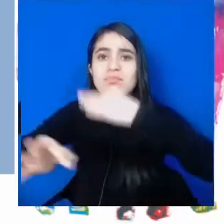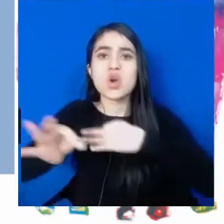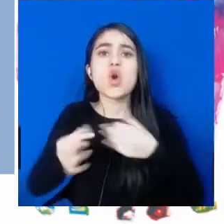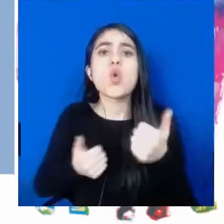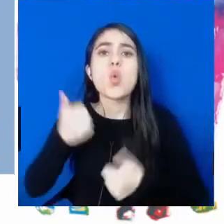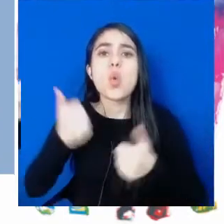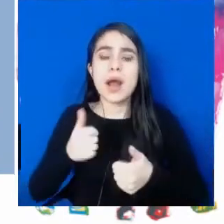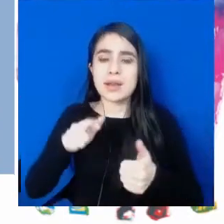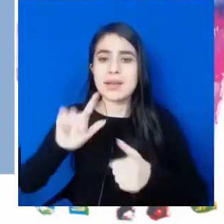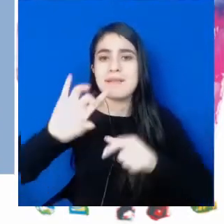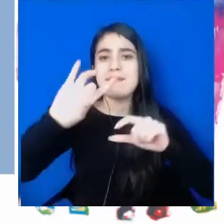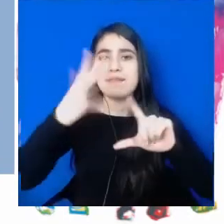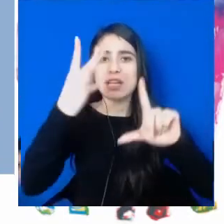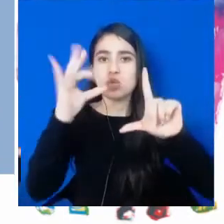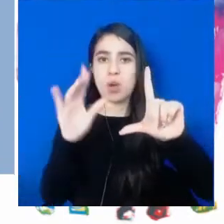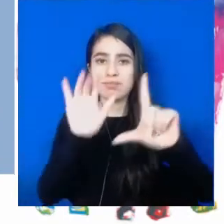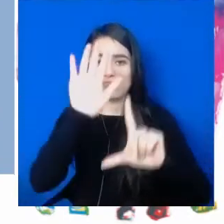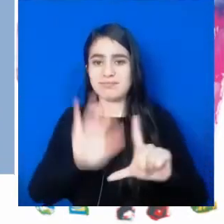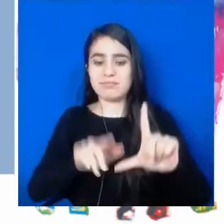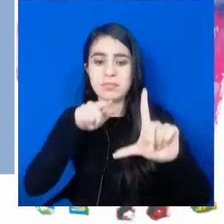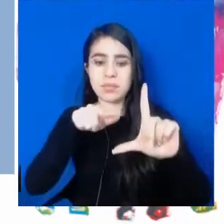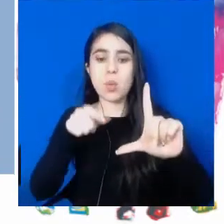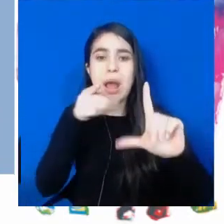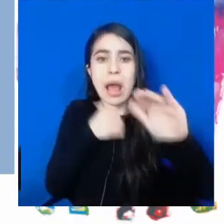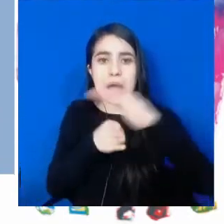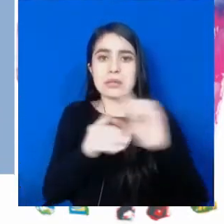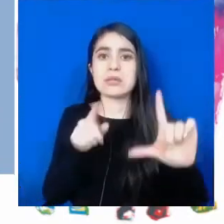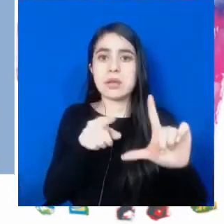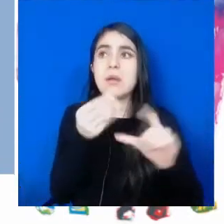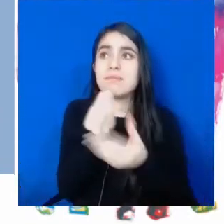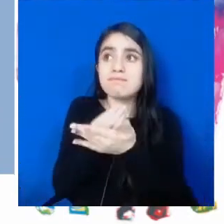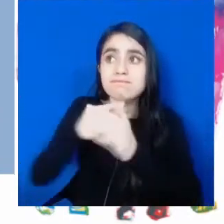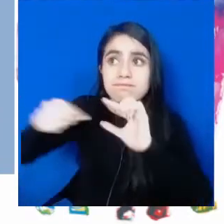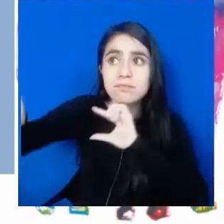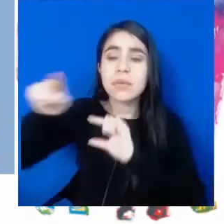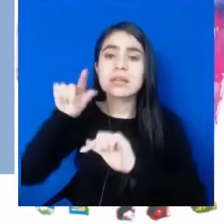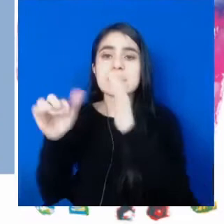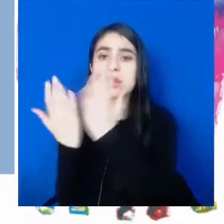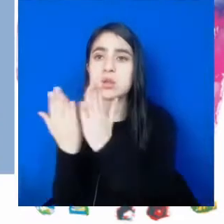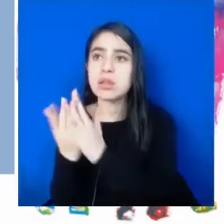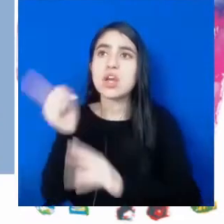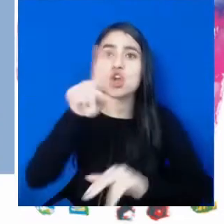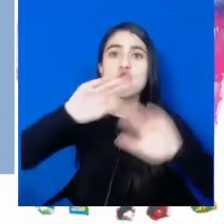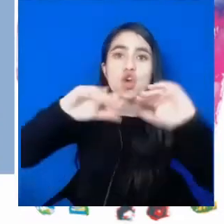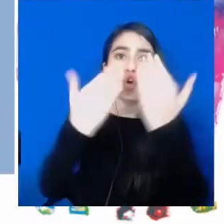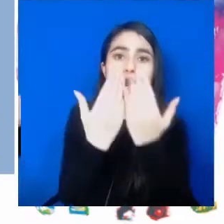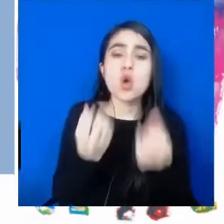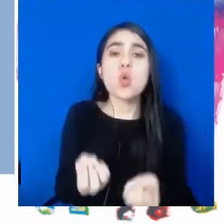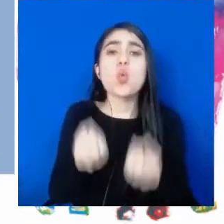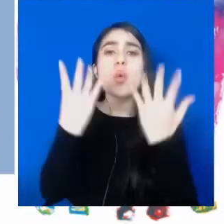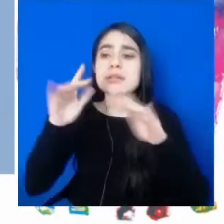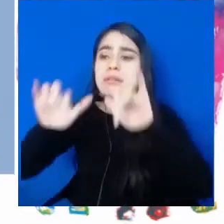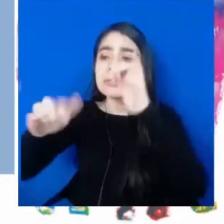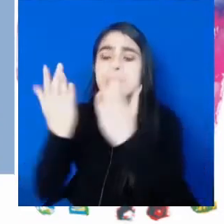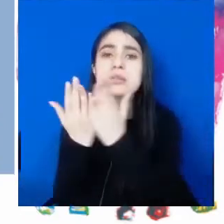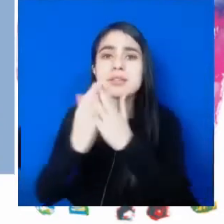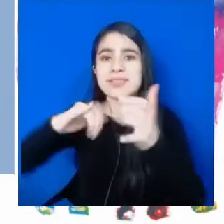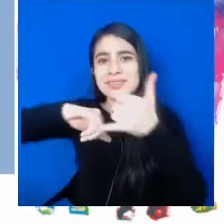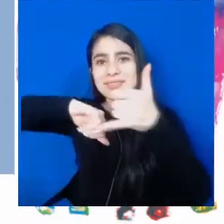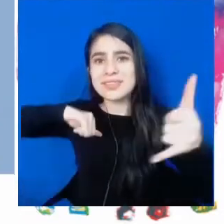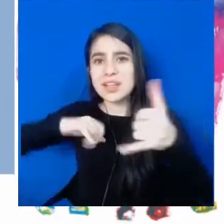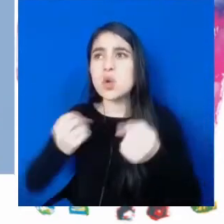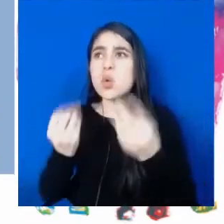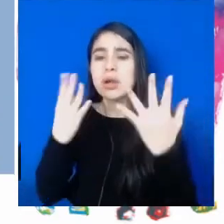documentos en textos digitales accesibles dotando a las escuelas y a las secretarías, a las 96